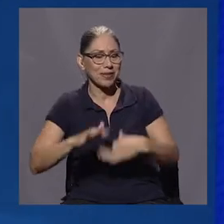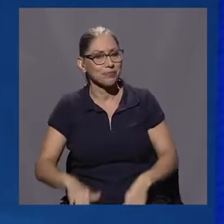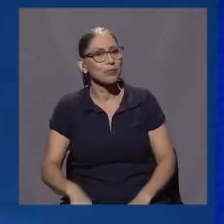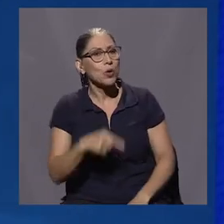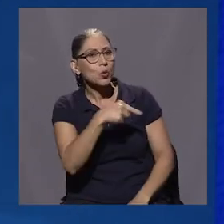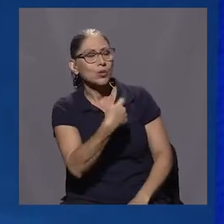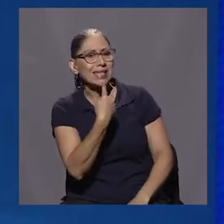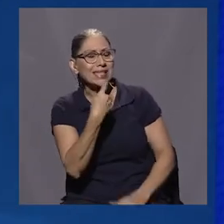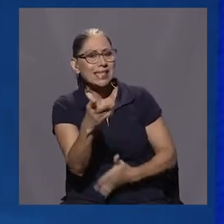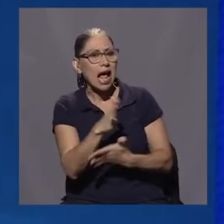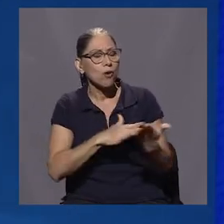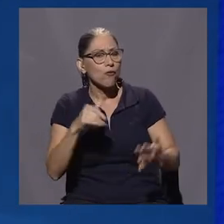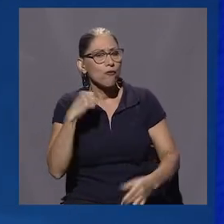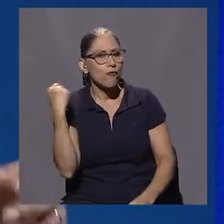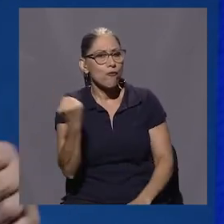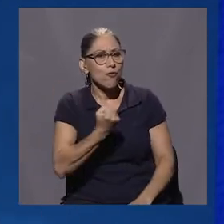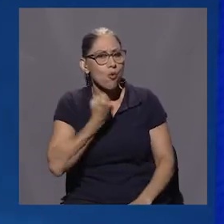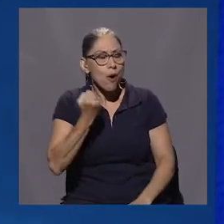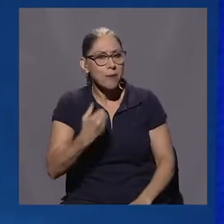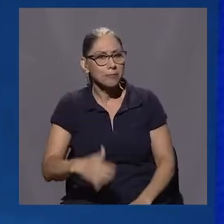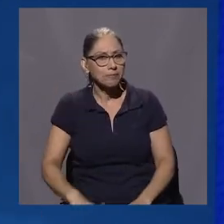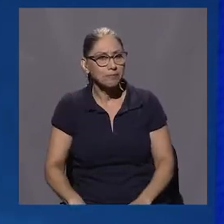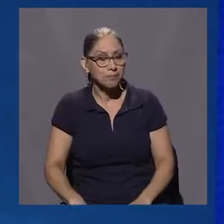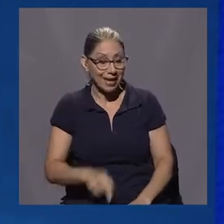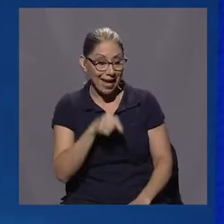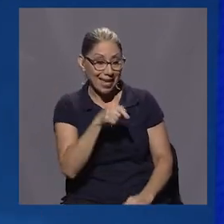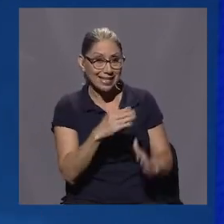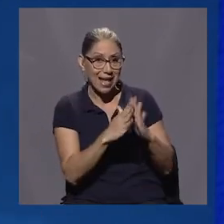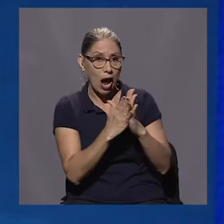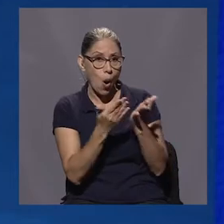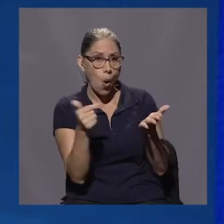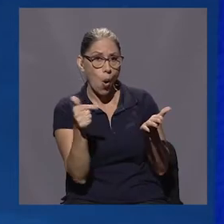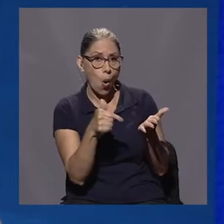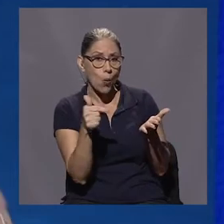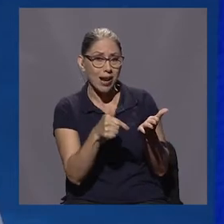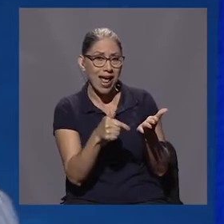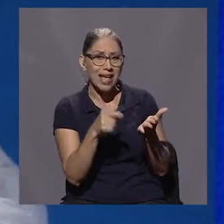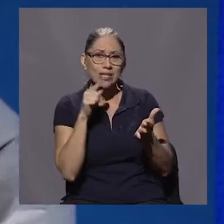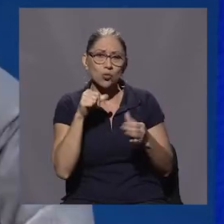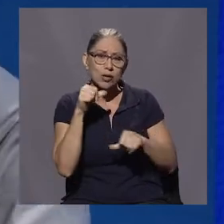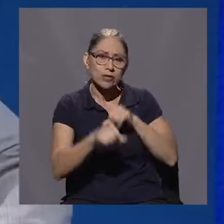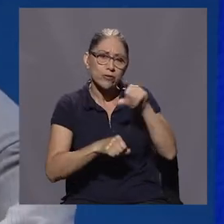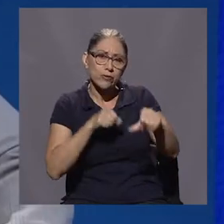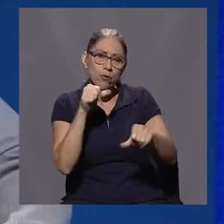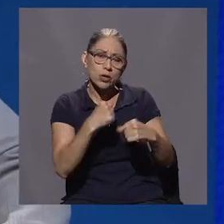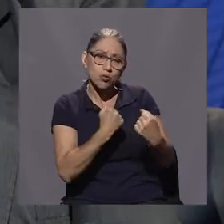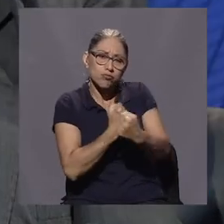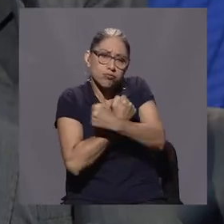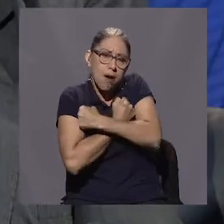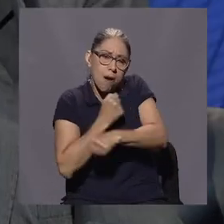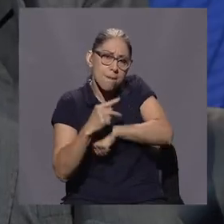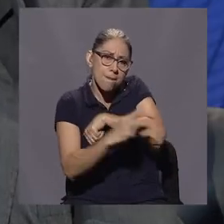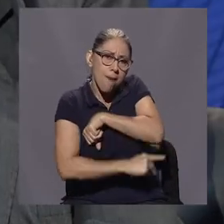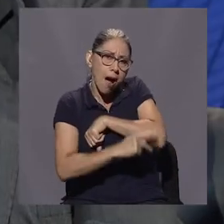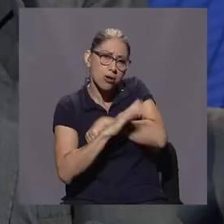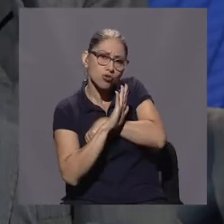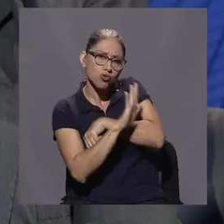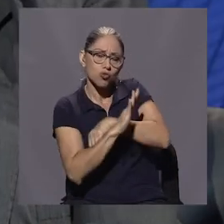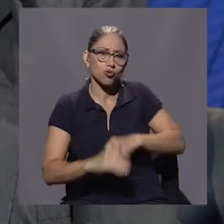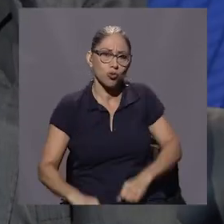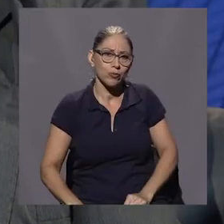Don Oscar, usted dice algo muy fuerte y yo quiero destacar que esta obra se trata de un esfuerzo patriótico suyo, una